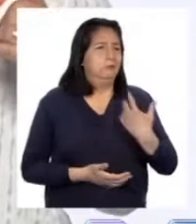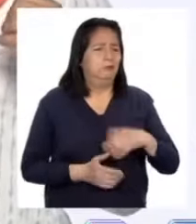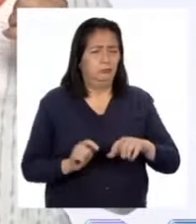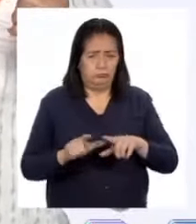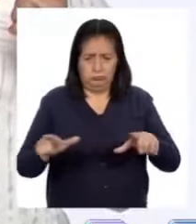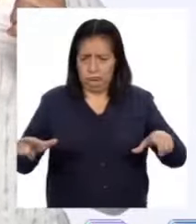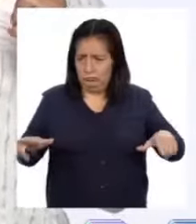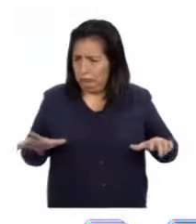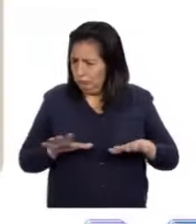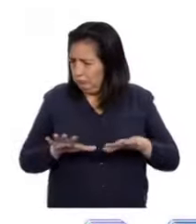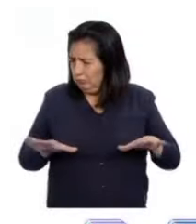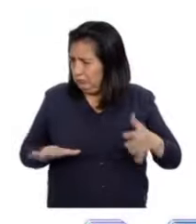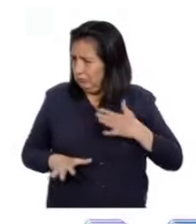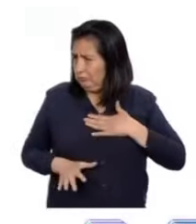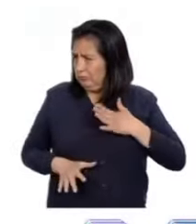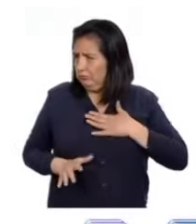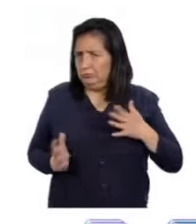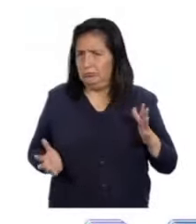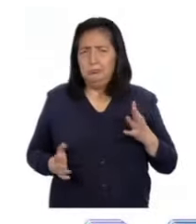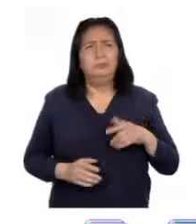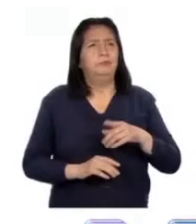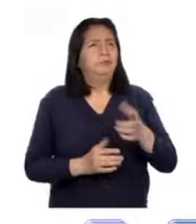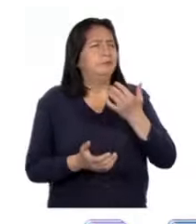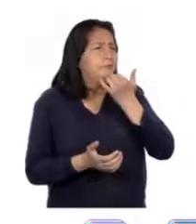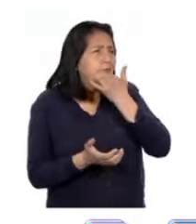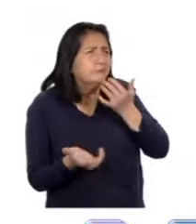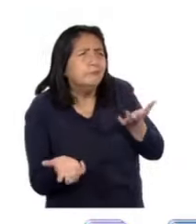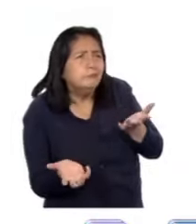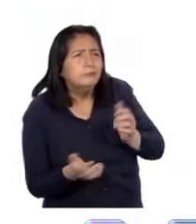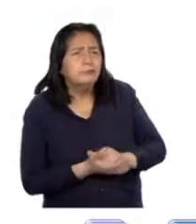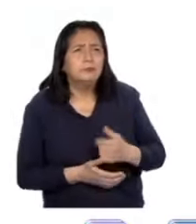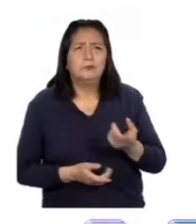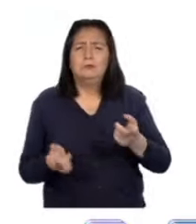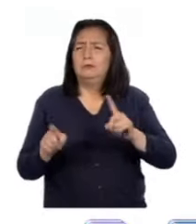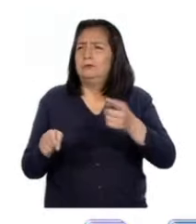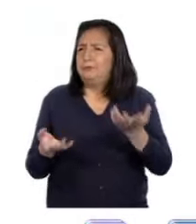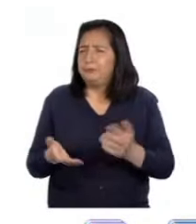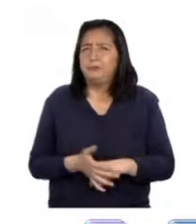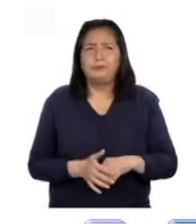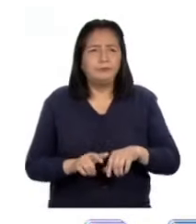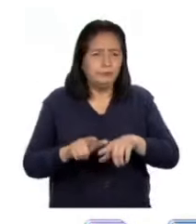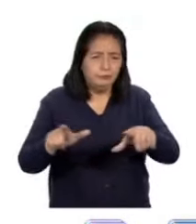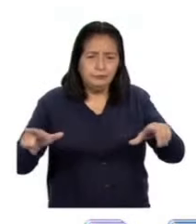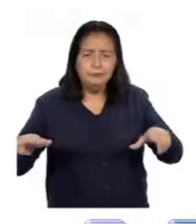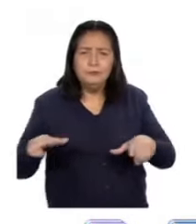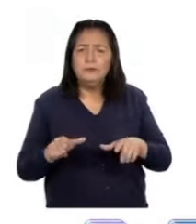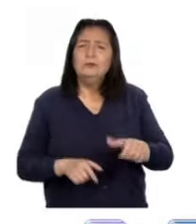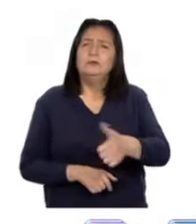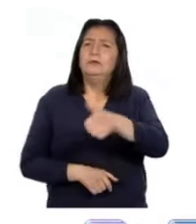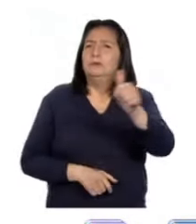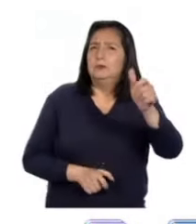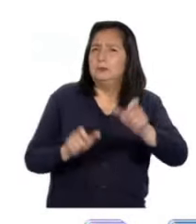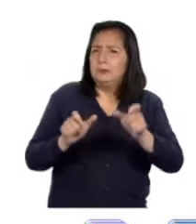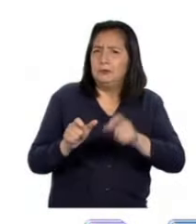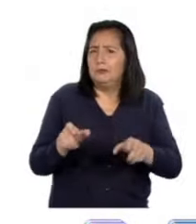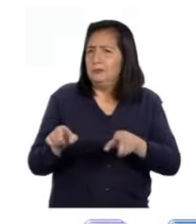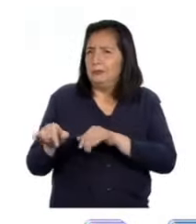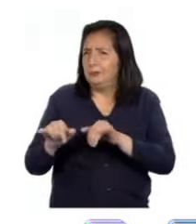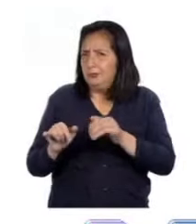nuestro espacio personal. ¿Qué pasa entonces cuando estamos en un mismo espacio con otras personas?